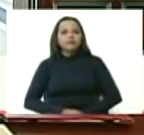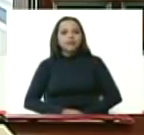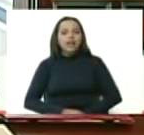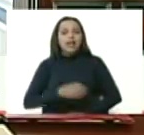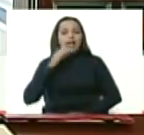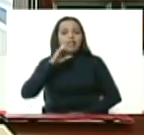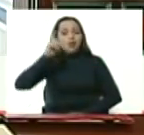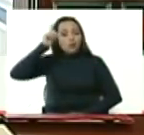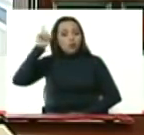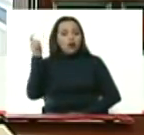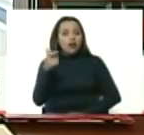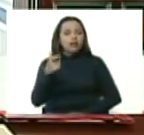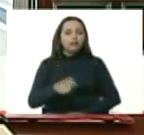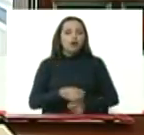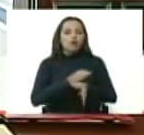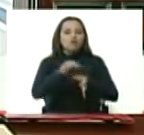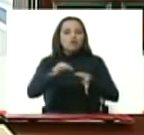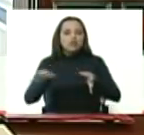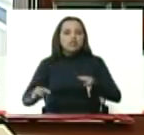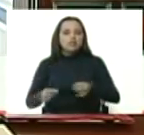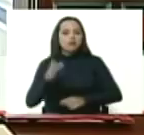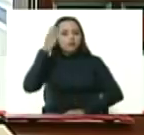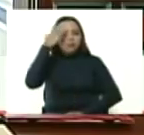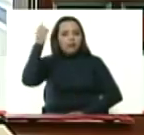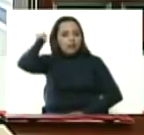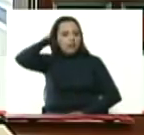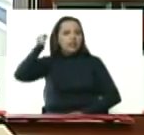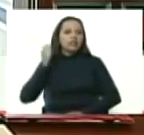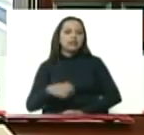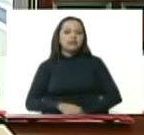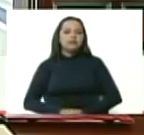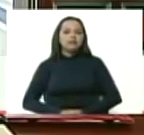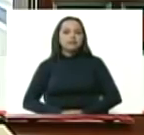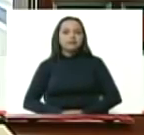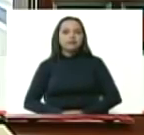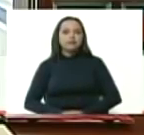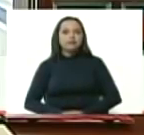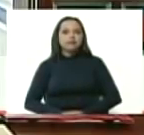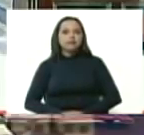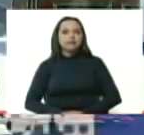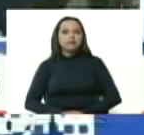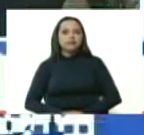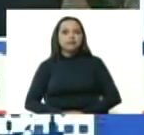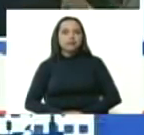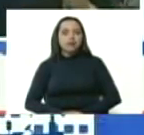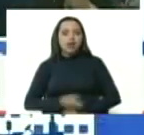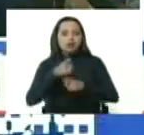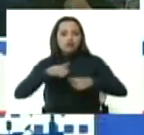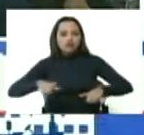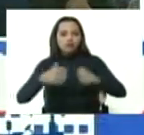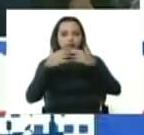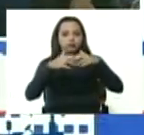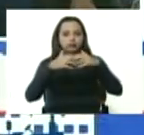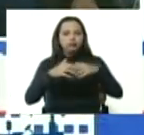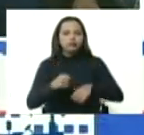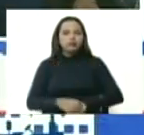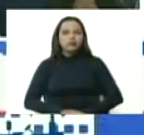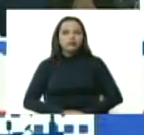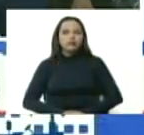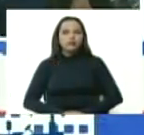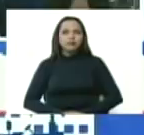Guarico municipio Francisco de Miranda en la zona industrial Adagro allá está